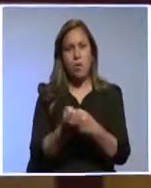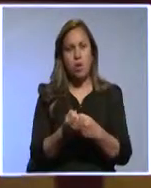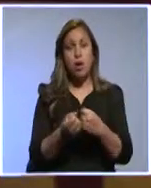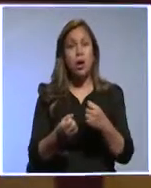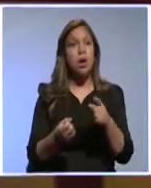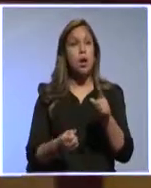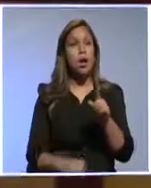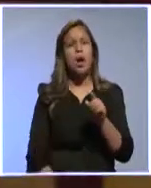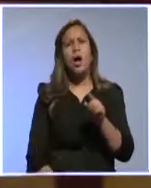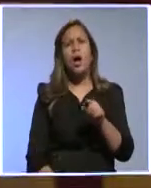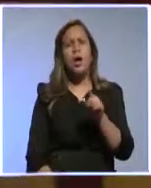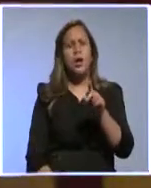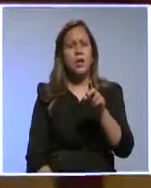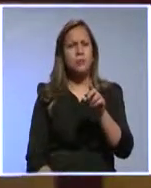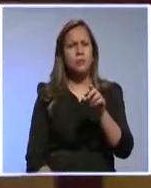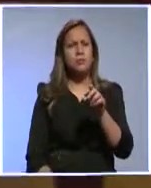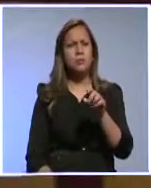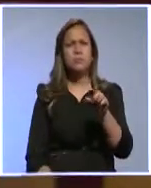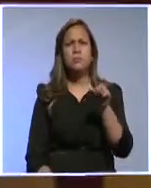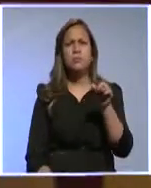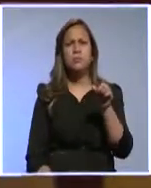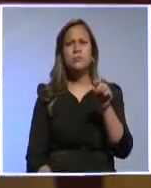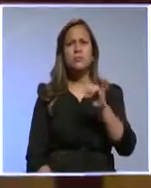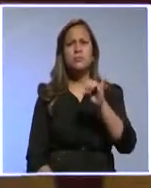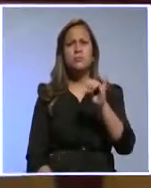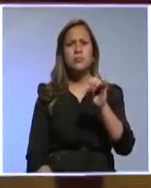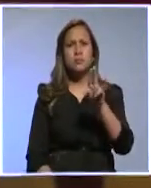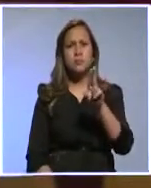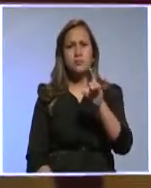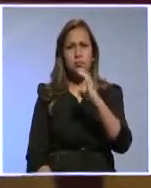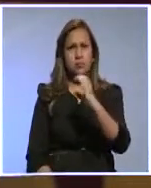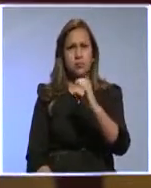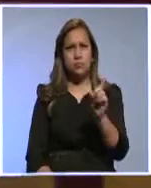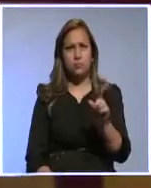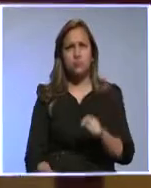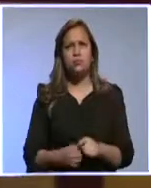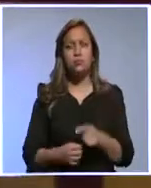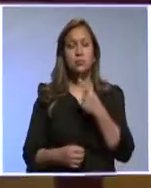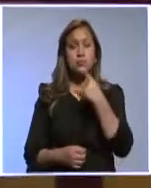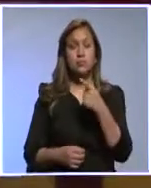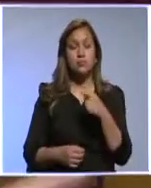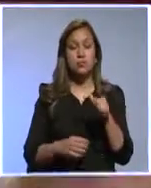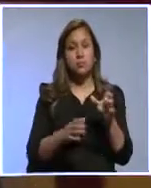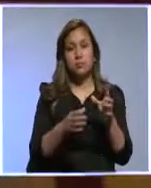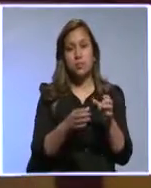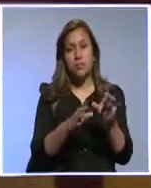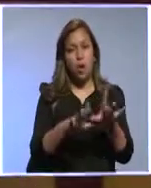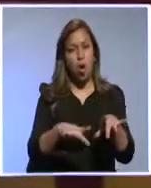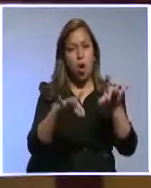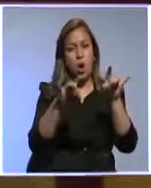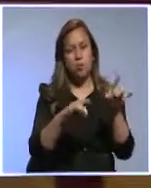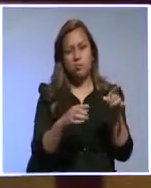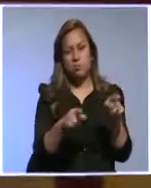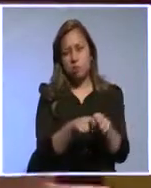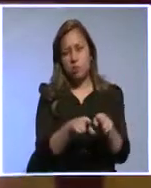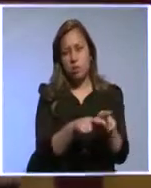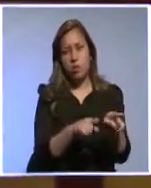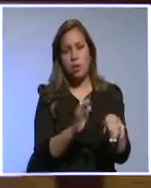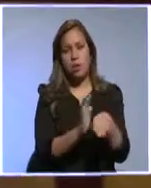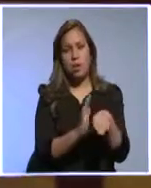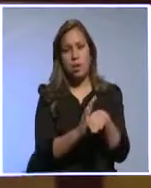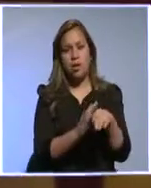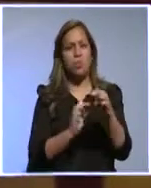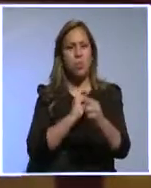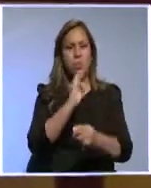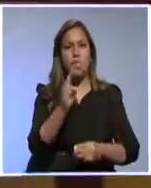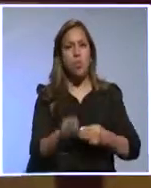está trabajando en ese sentido. El IFC es una corporación del Banco Mundial que originalmente